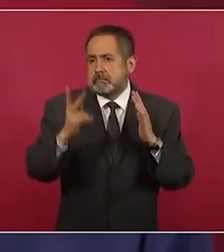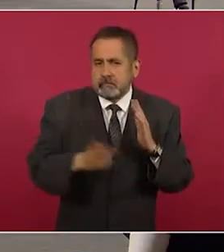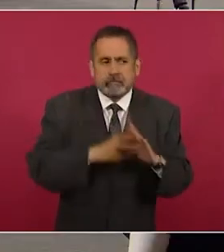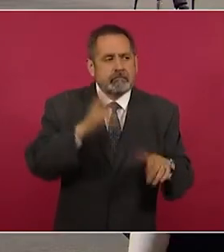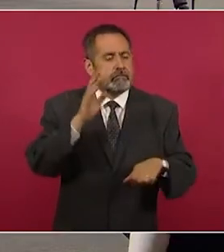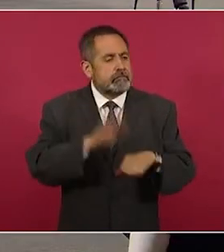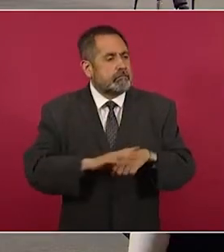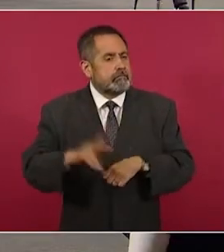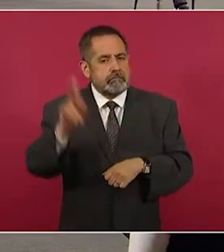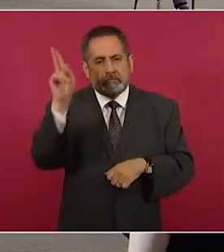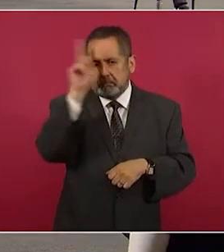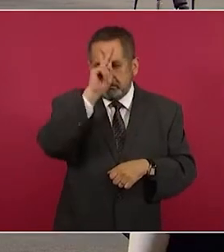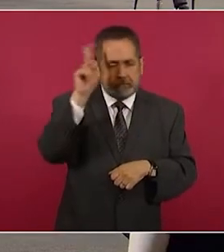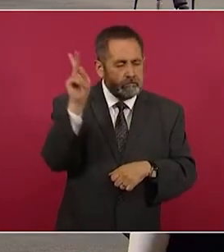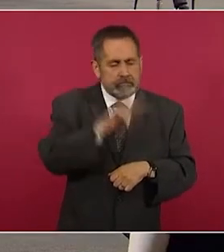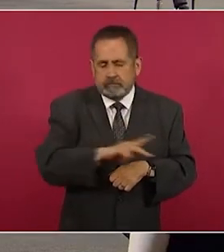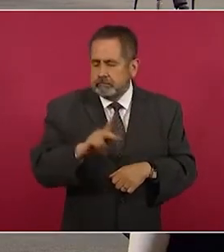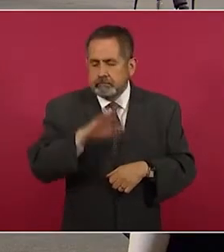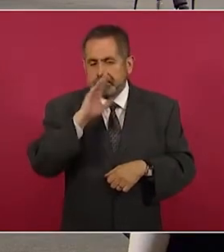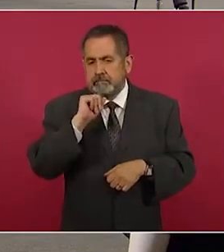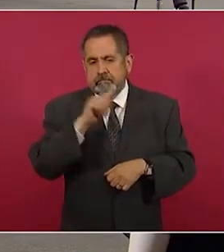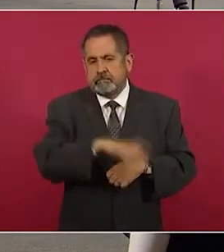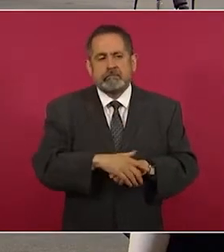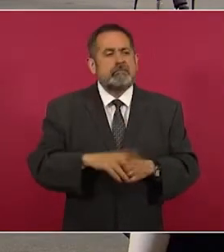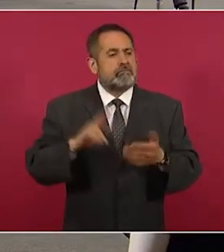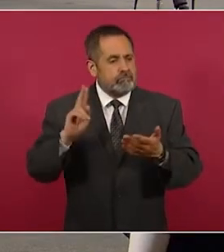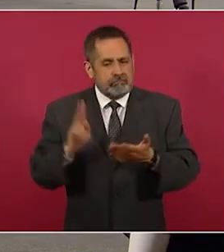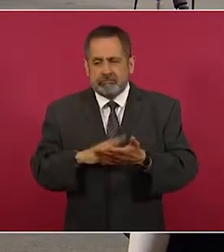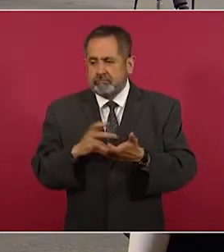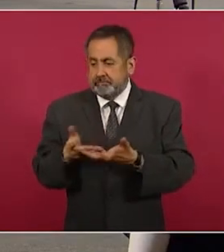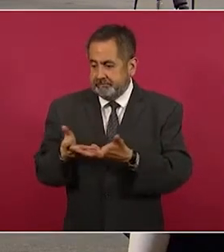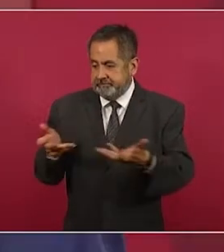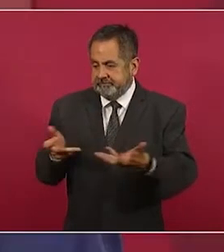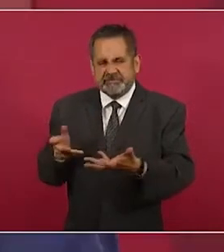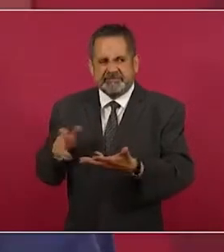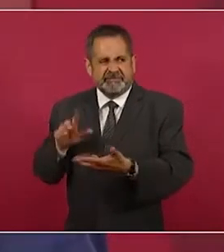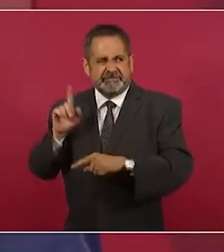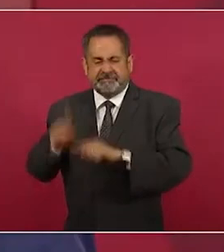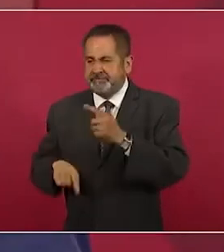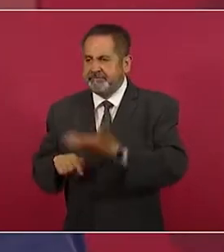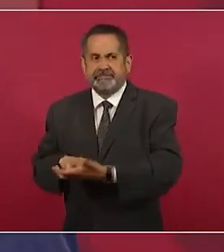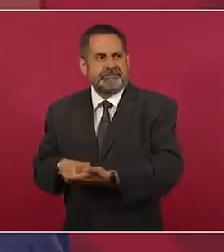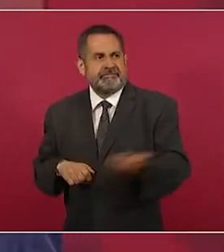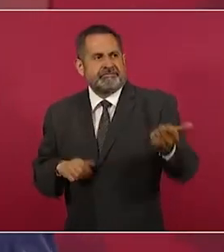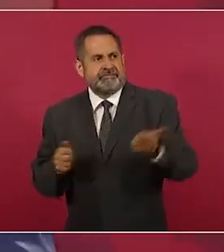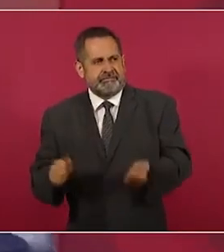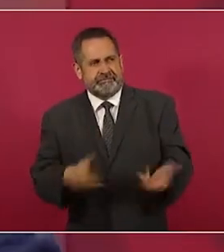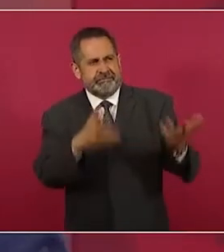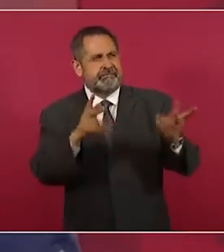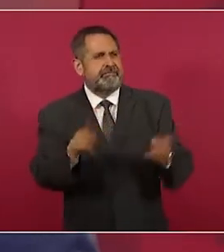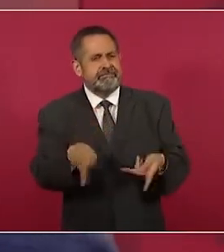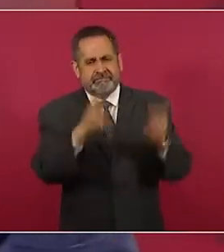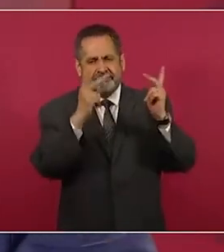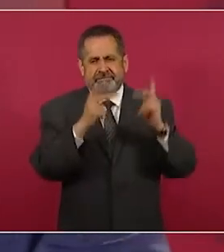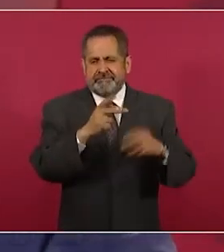atrocidades, vender otra parte del territorio y